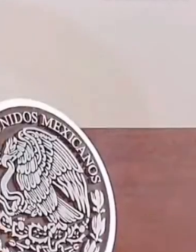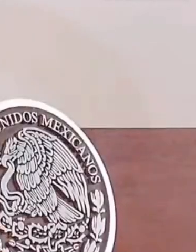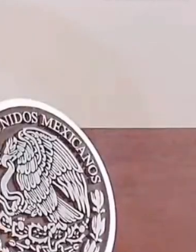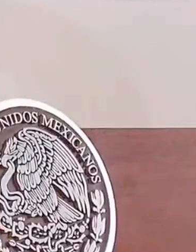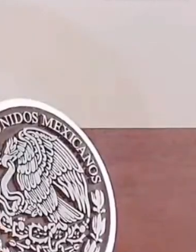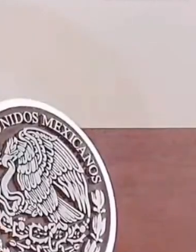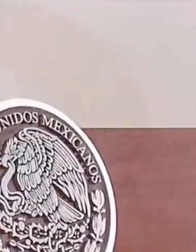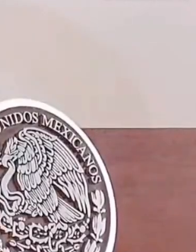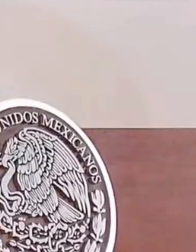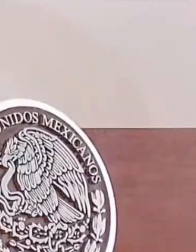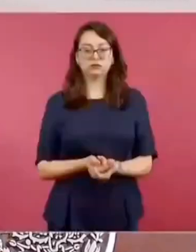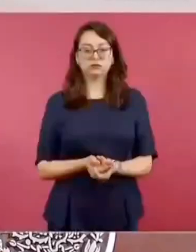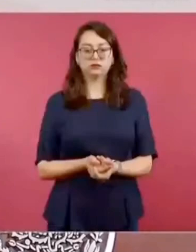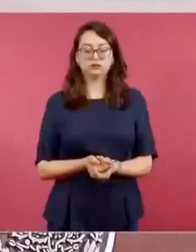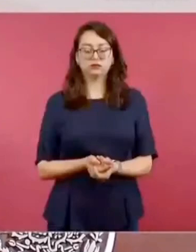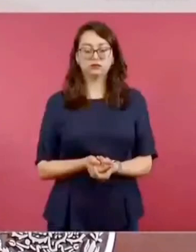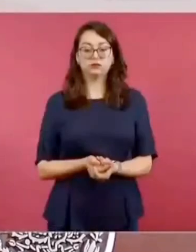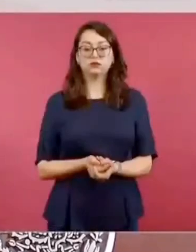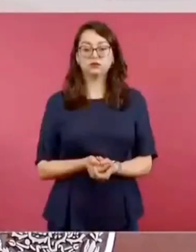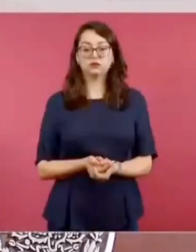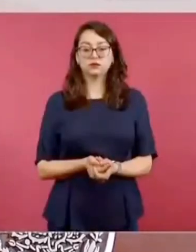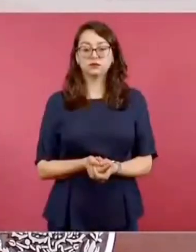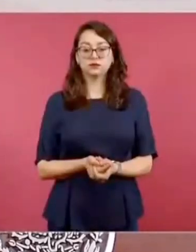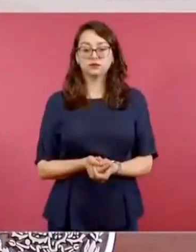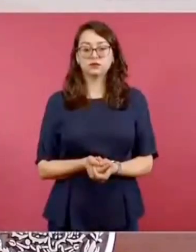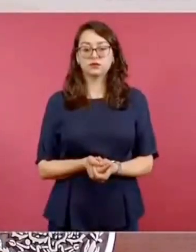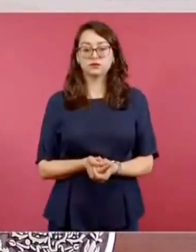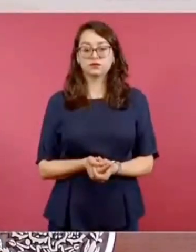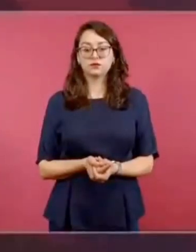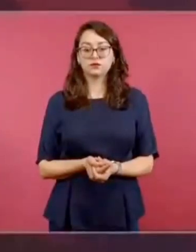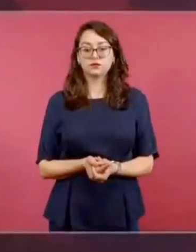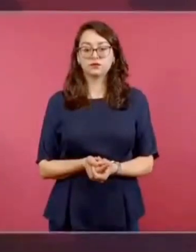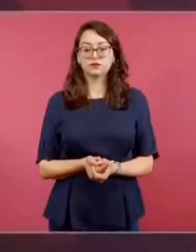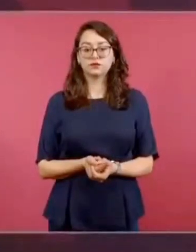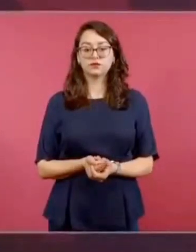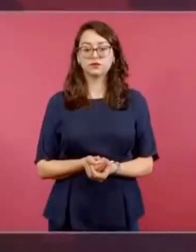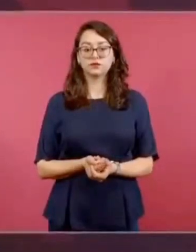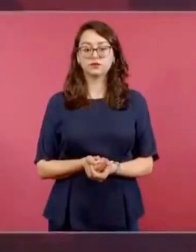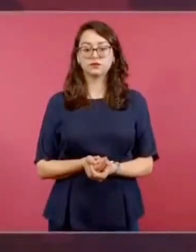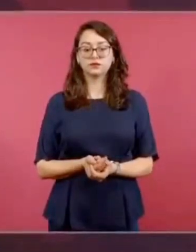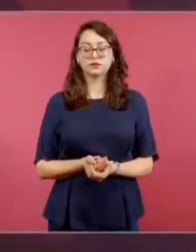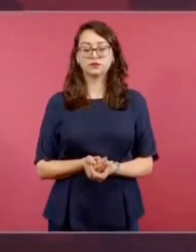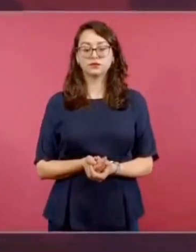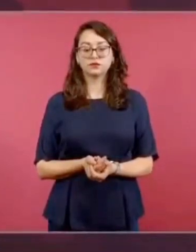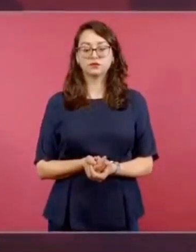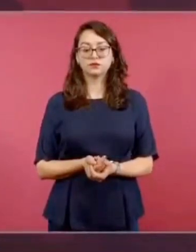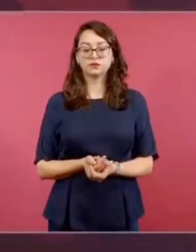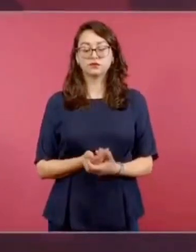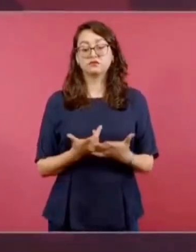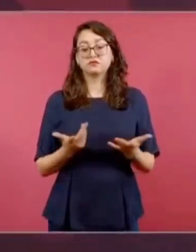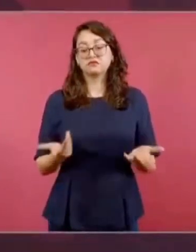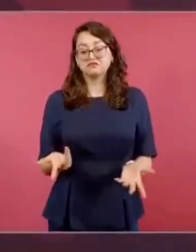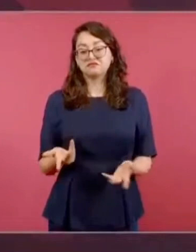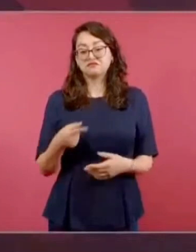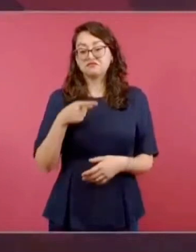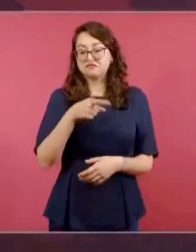esto es entre comillas porque es la versión de Taracena.